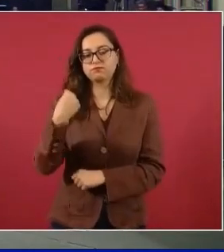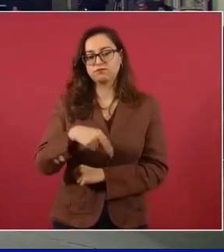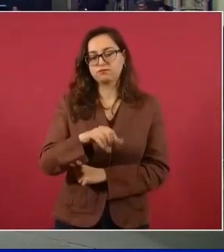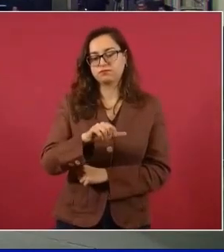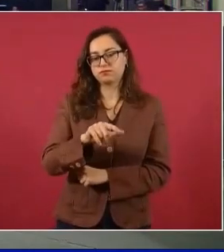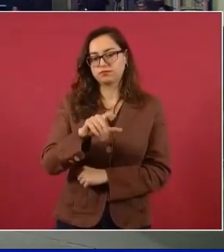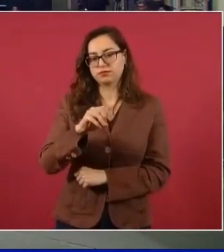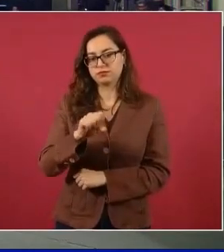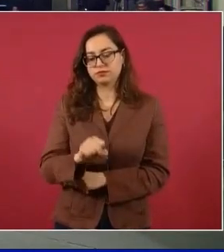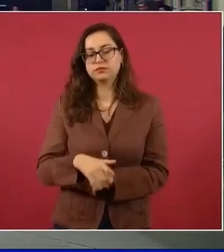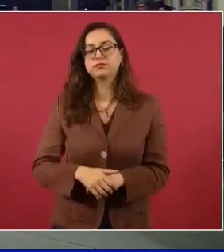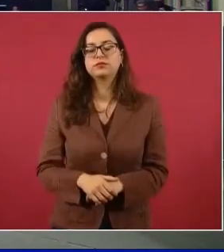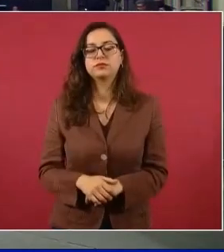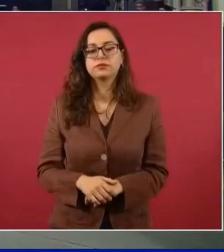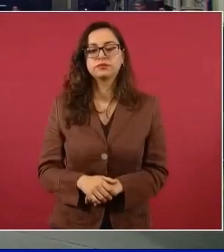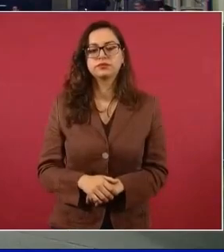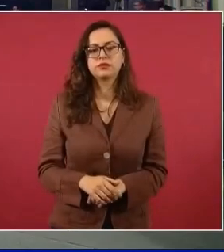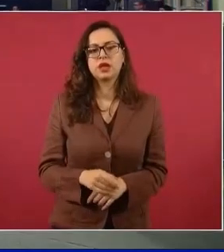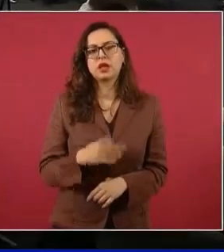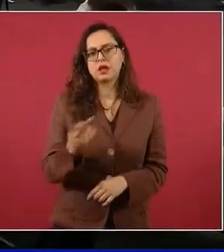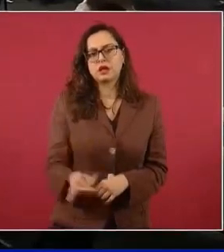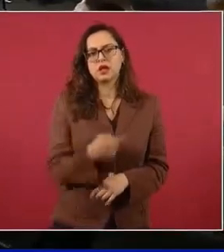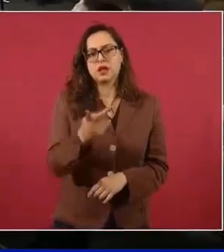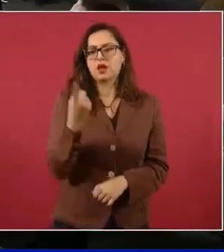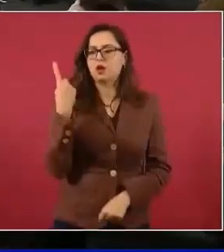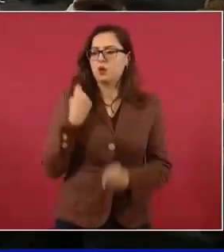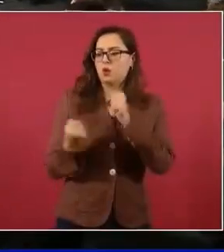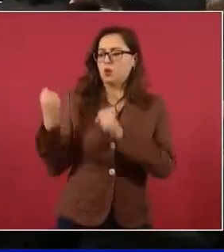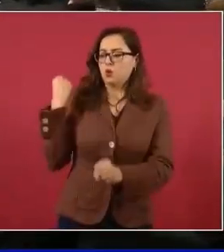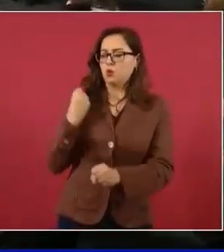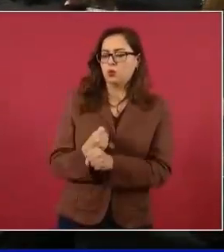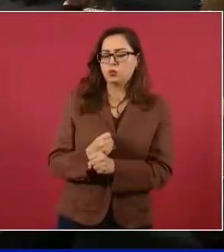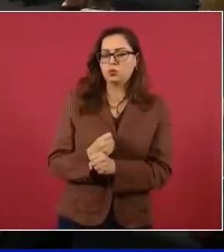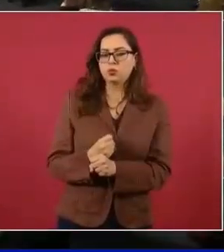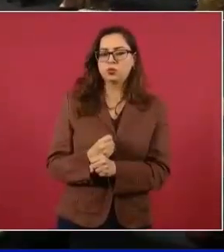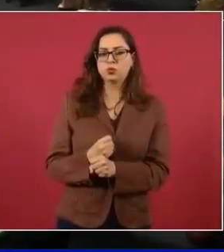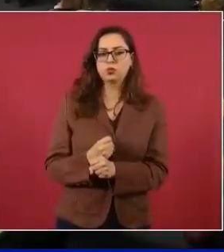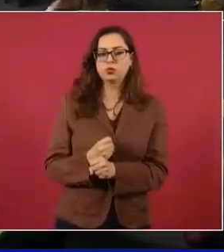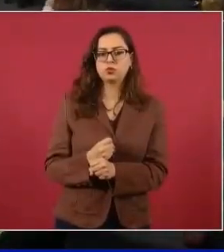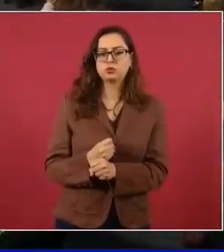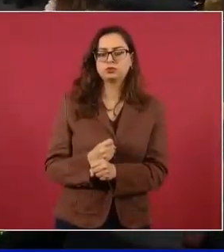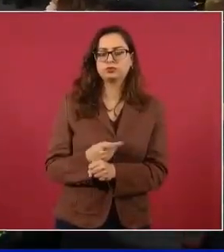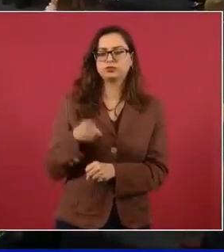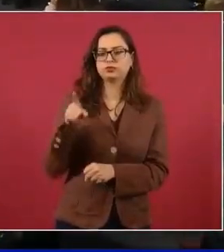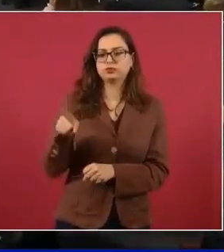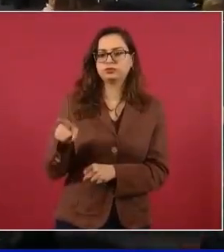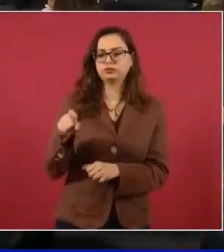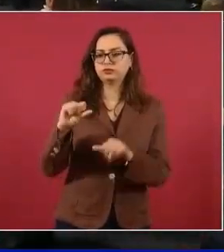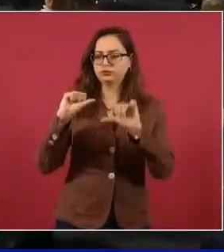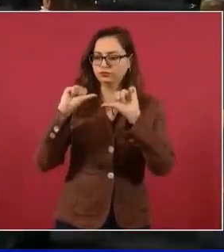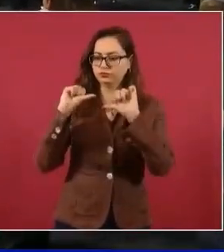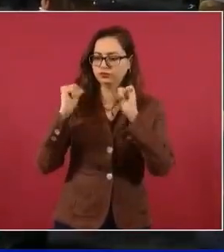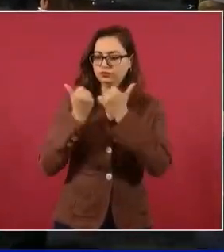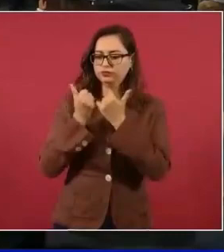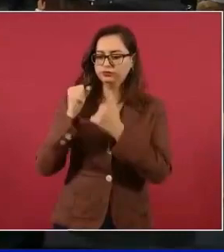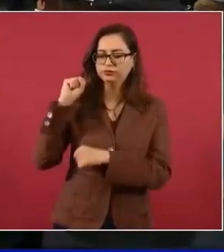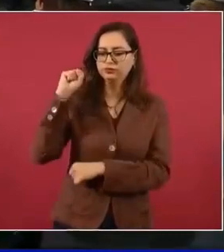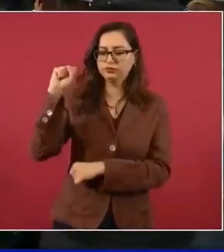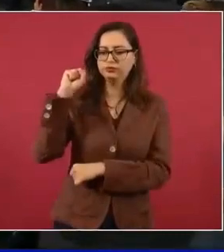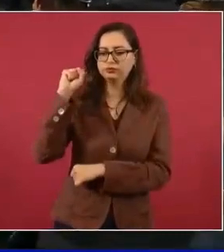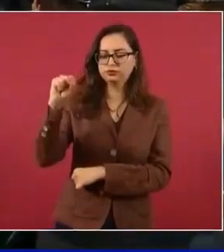Usted el año pasado se pronunció sobre la elección en la Asociación Sindical de